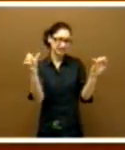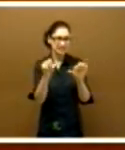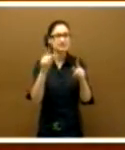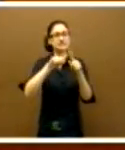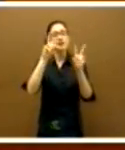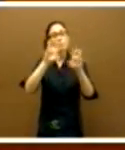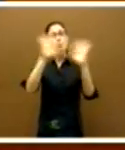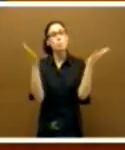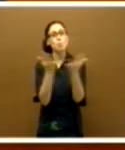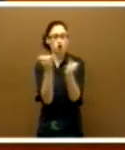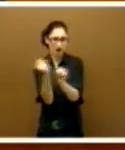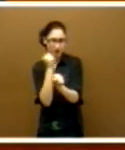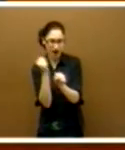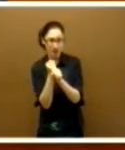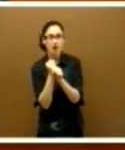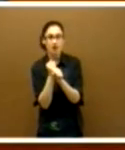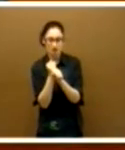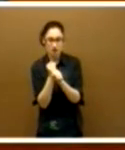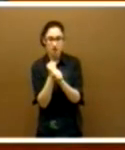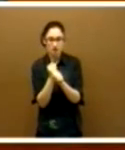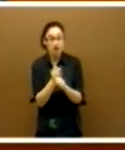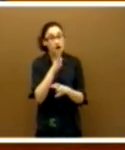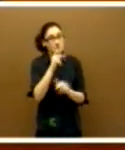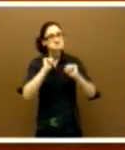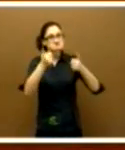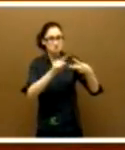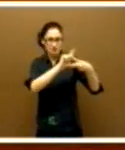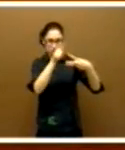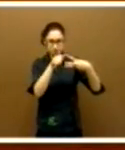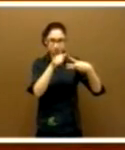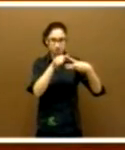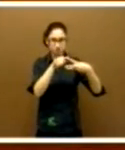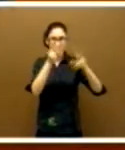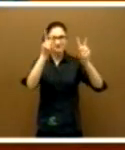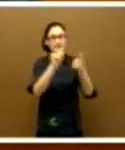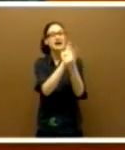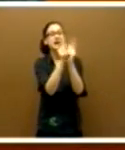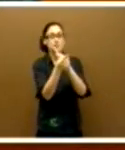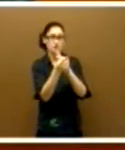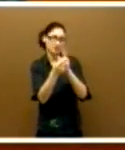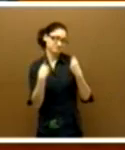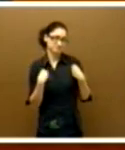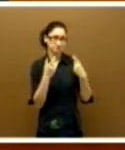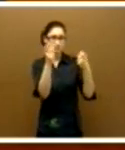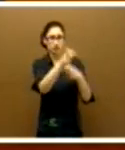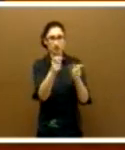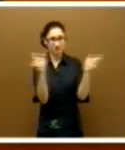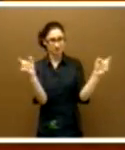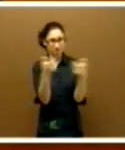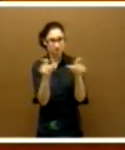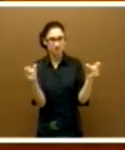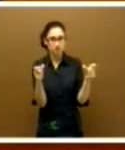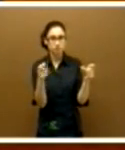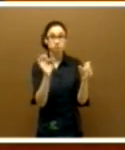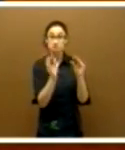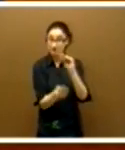laboral. Empezaremos por el primero, por el cambio demográfico. La natalidad,